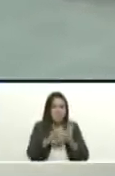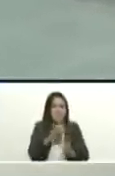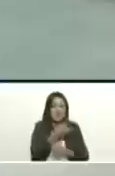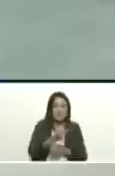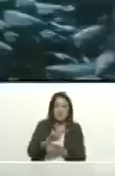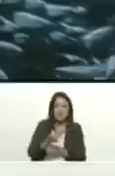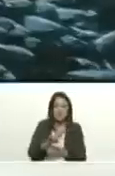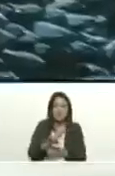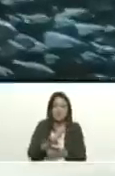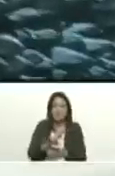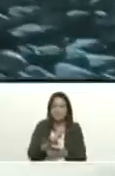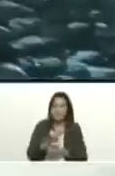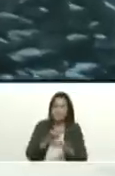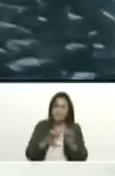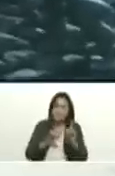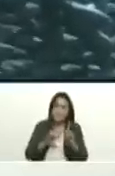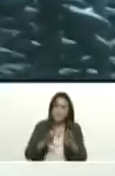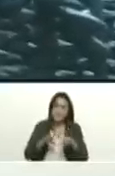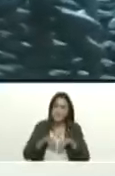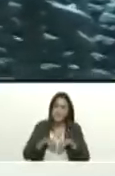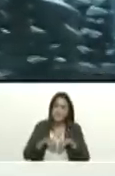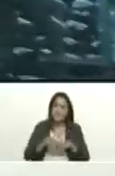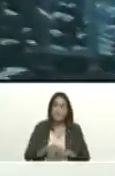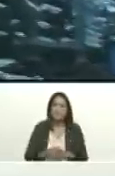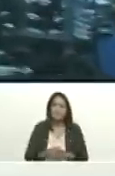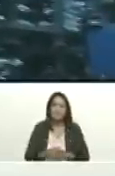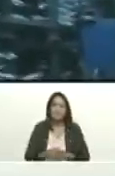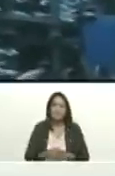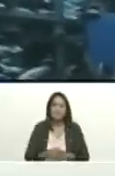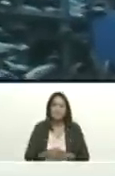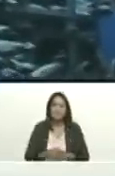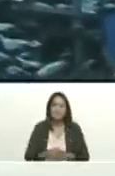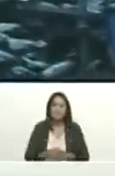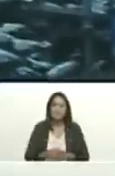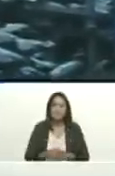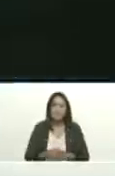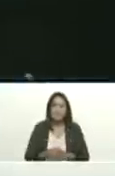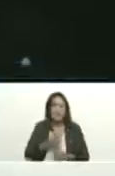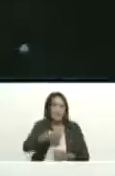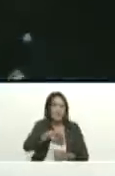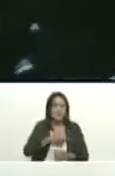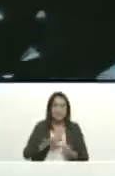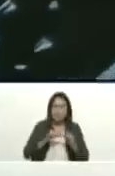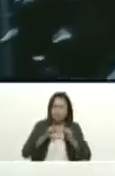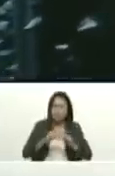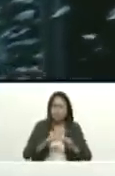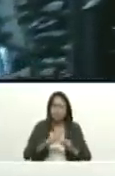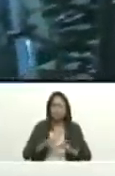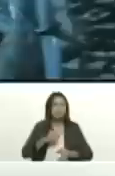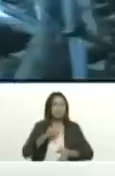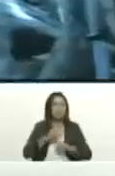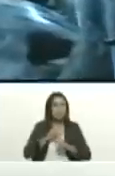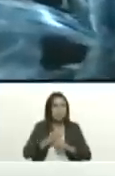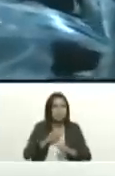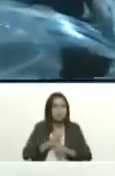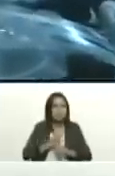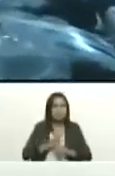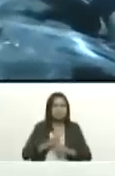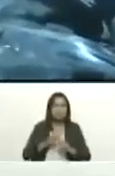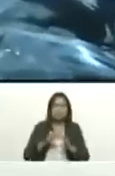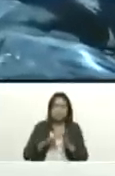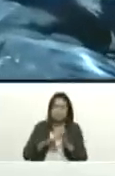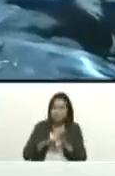no no saquemos el puñal y sigamos marchando por el camino